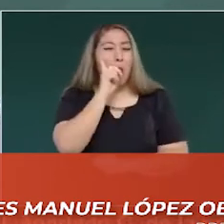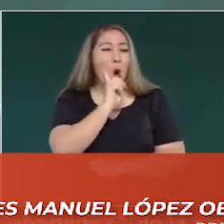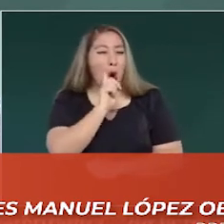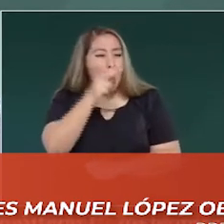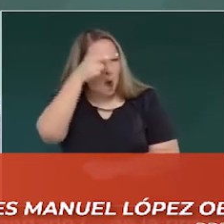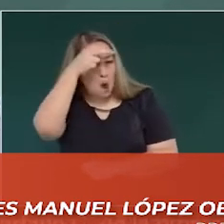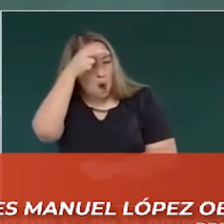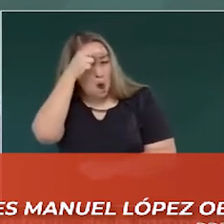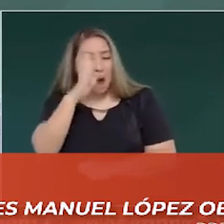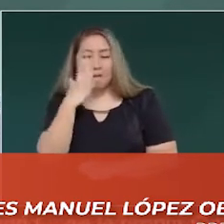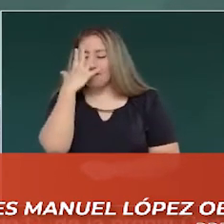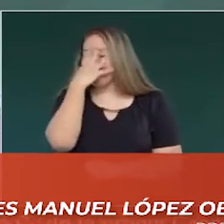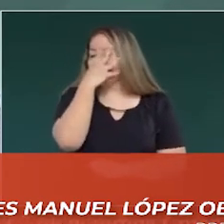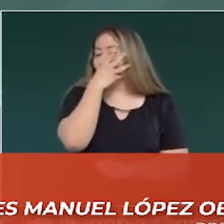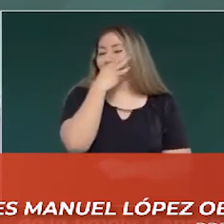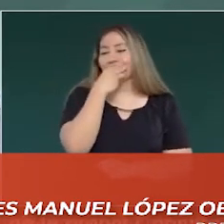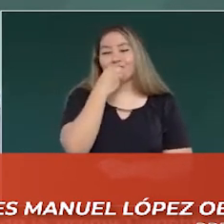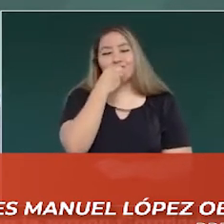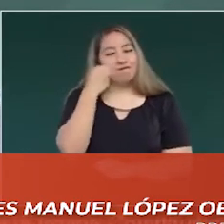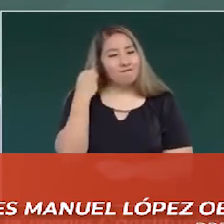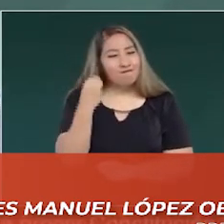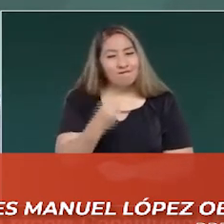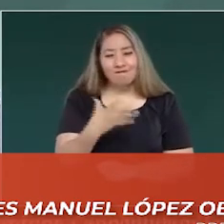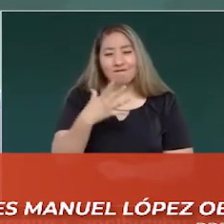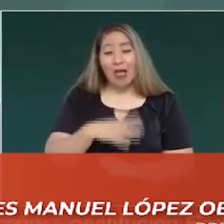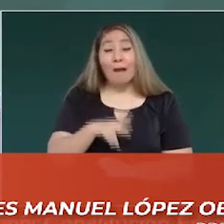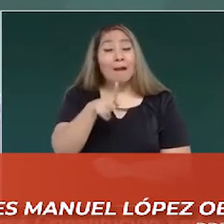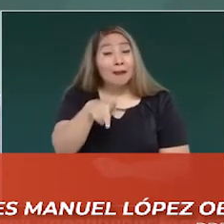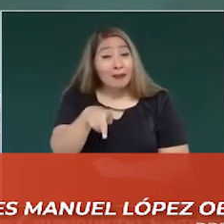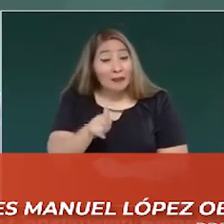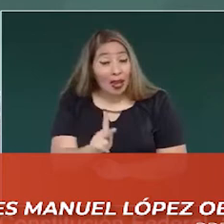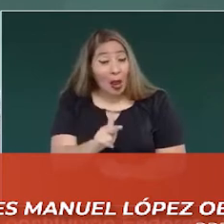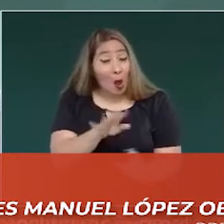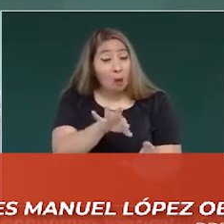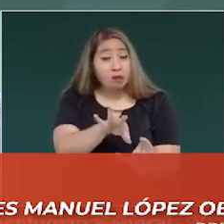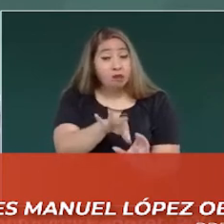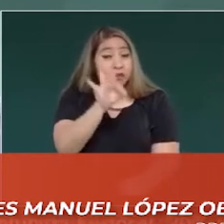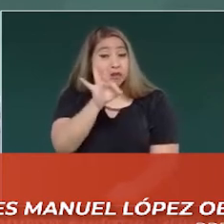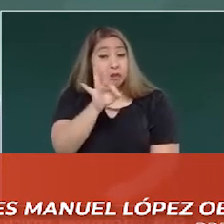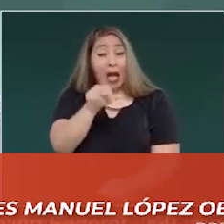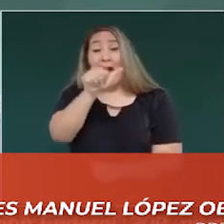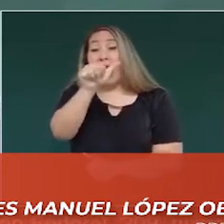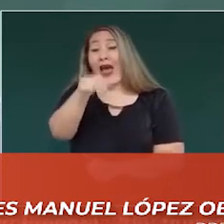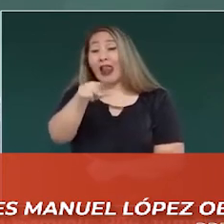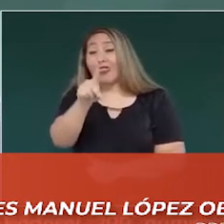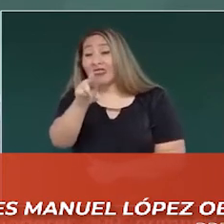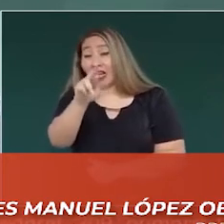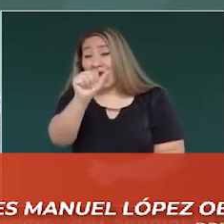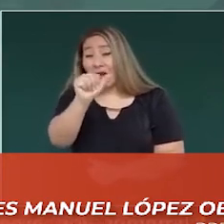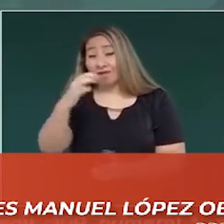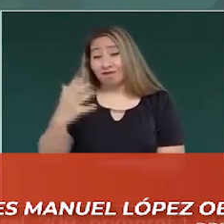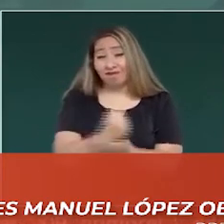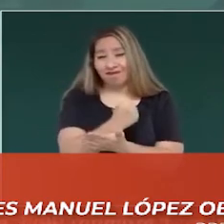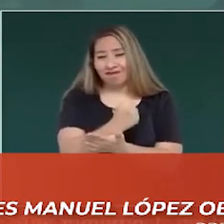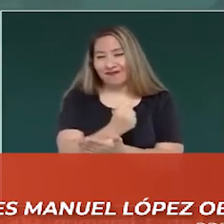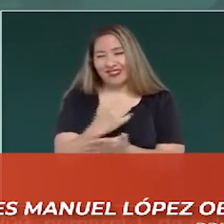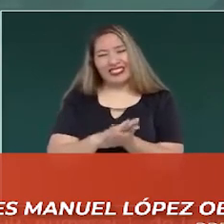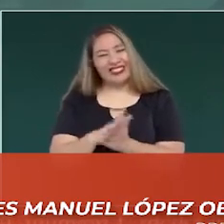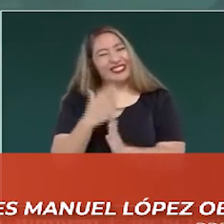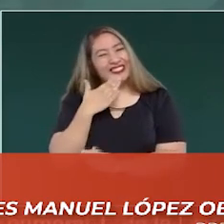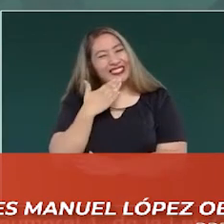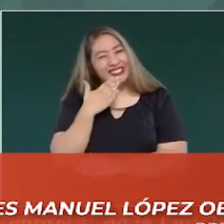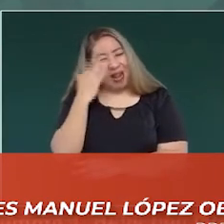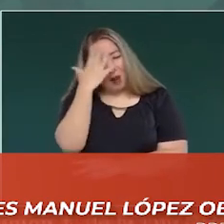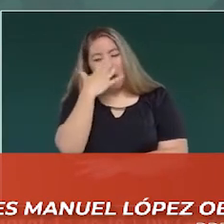inteligentes, bellas, pero Andrea triunfó. Es la